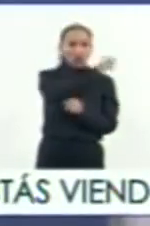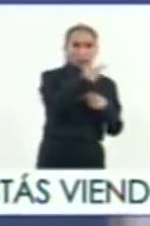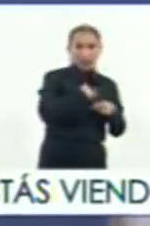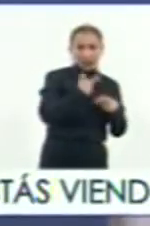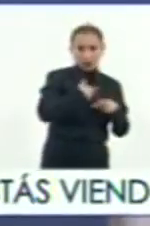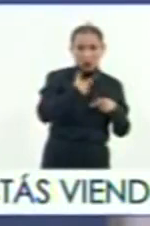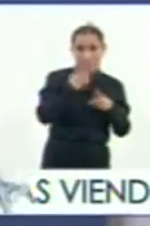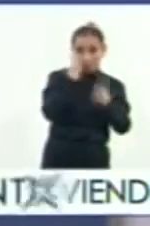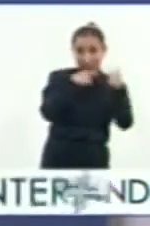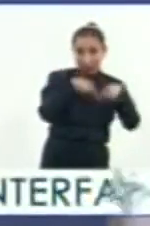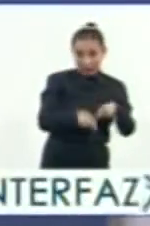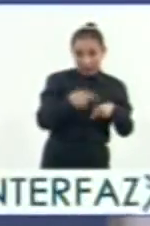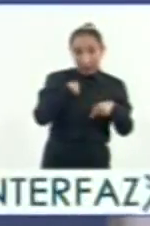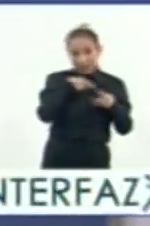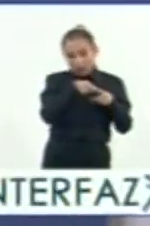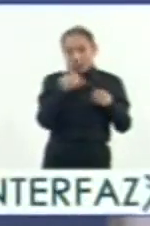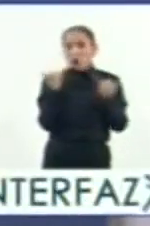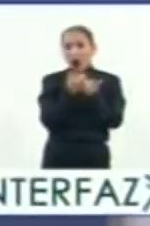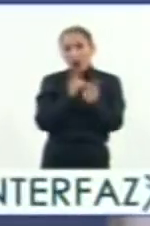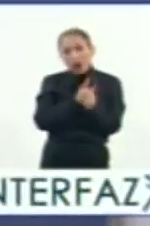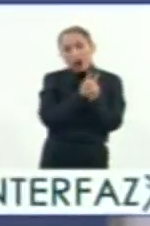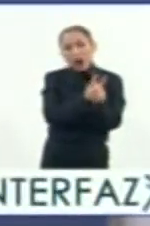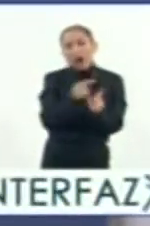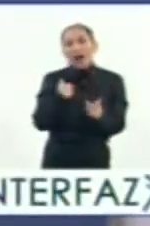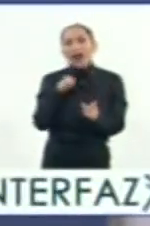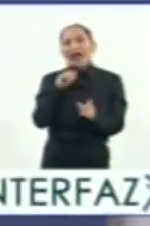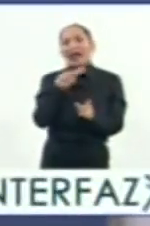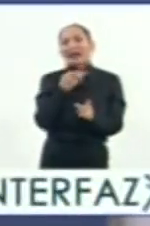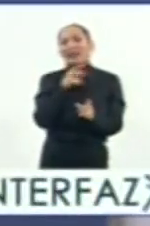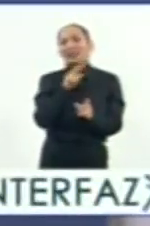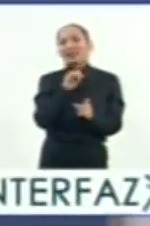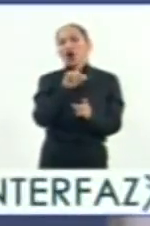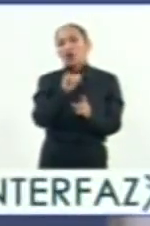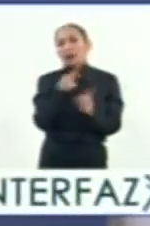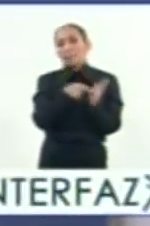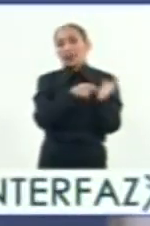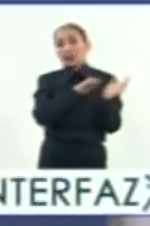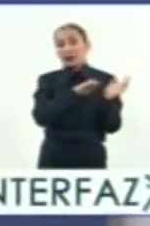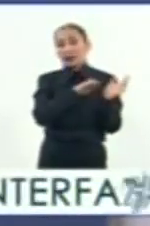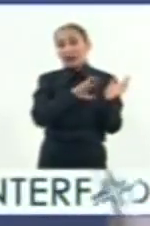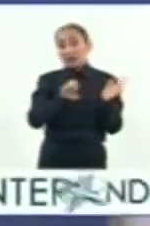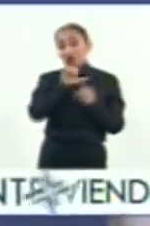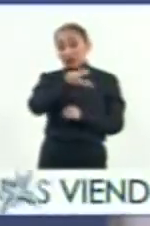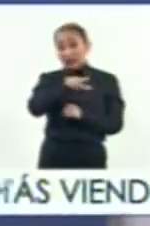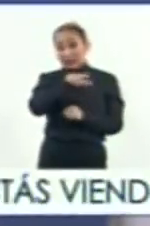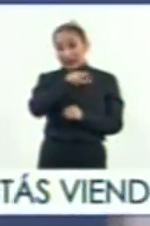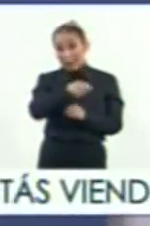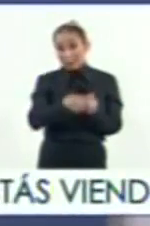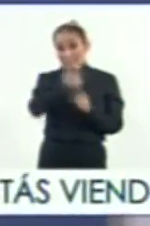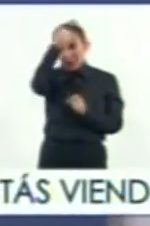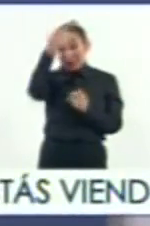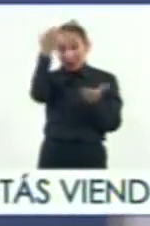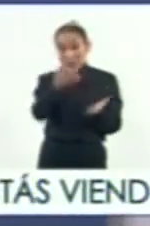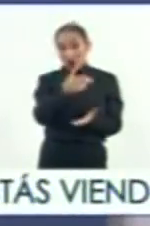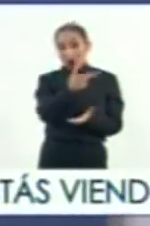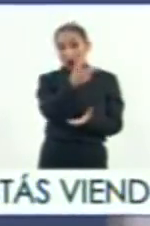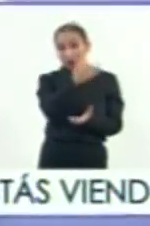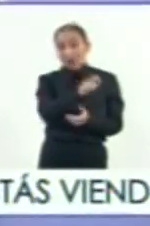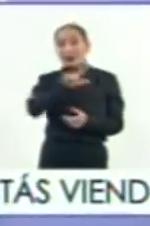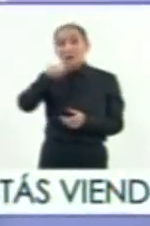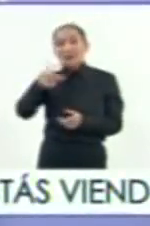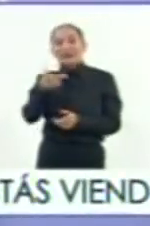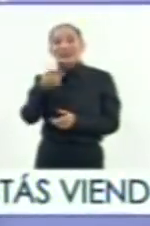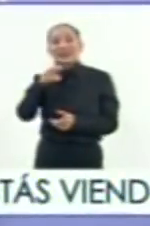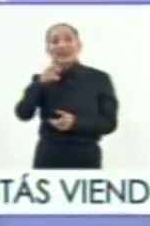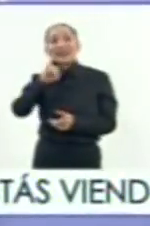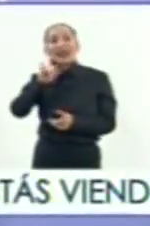otros expedicionarios. Hernán desde Córdoba en 1517 hace un primer recorrido por el Golfo de México, después Grijalva,